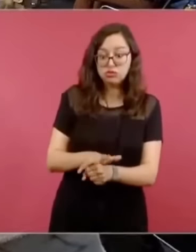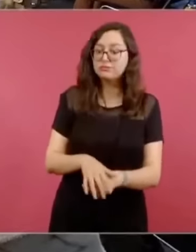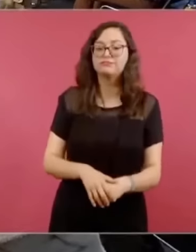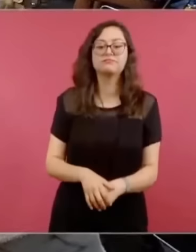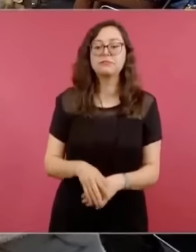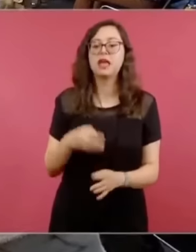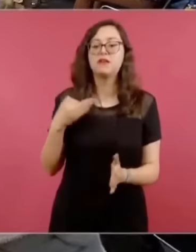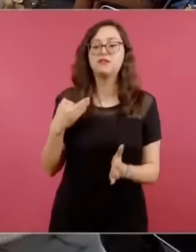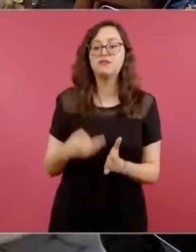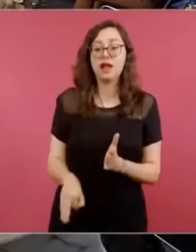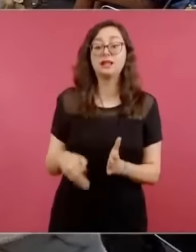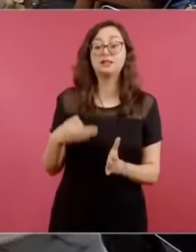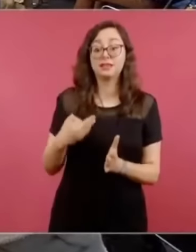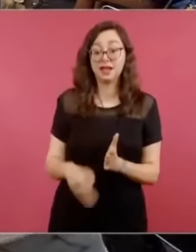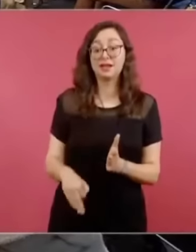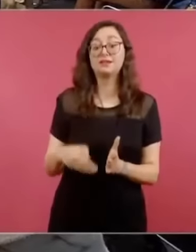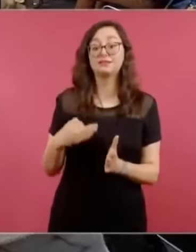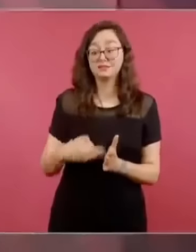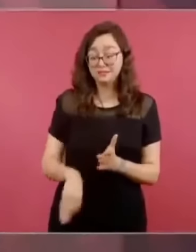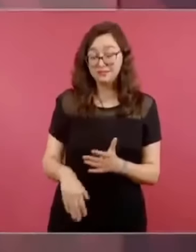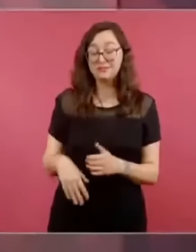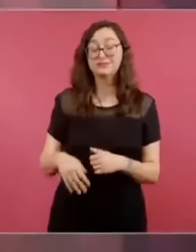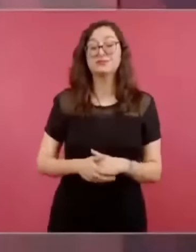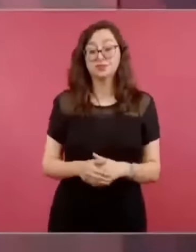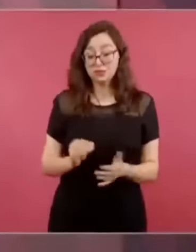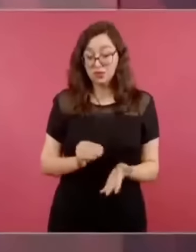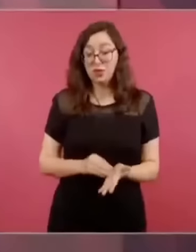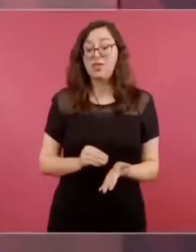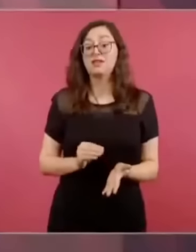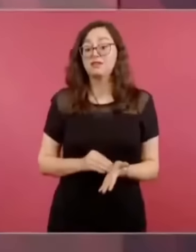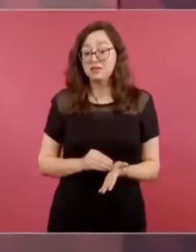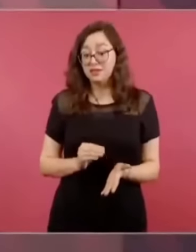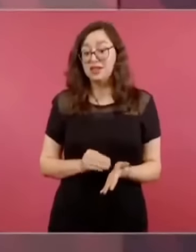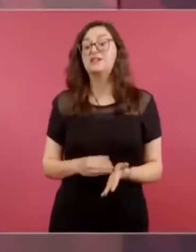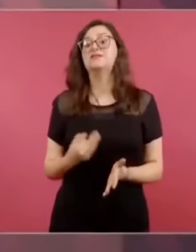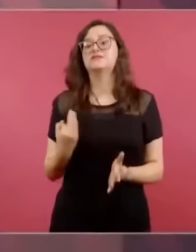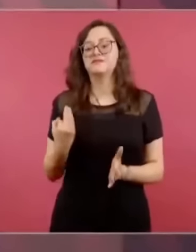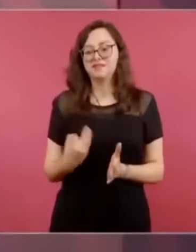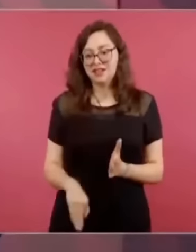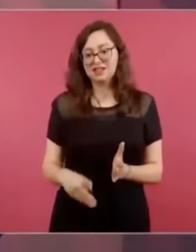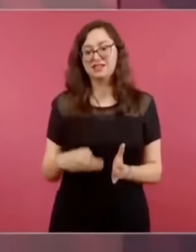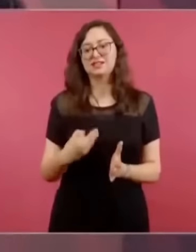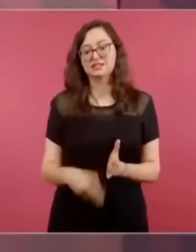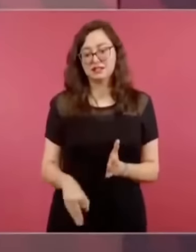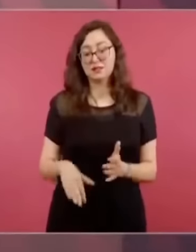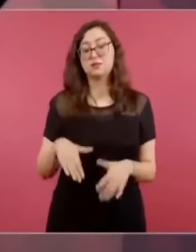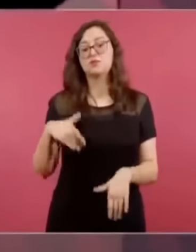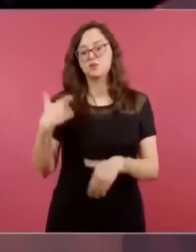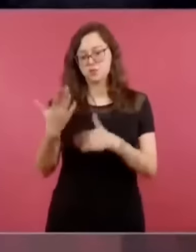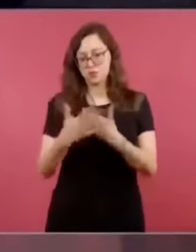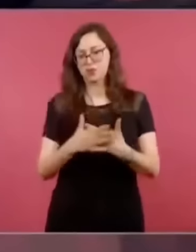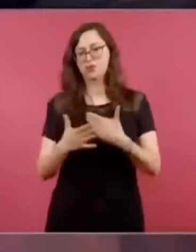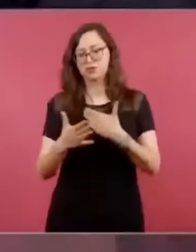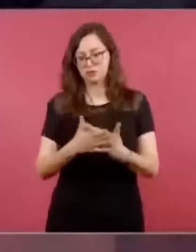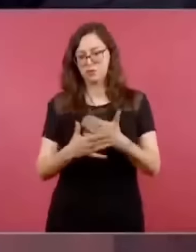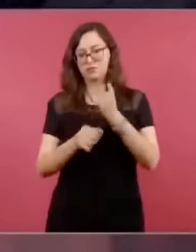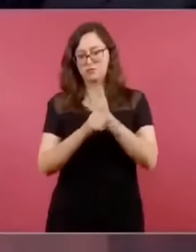Ya el martes de mañana en ocho que vamos a informar van a saber cómo estamos